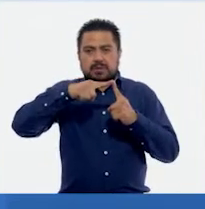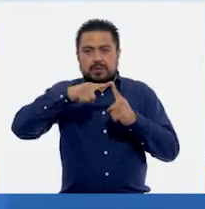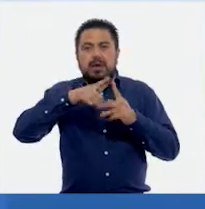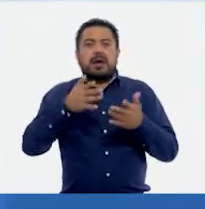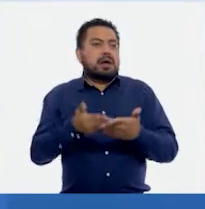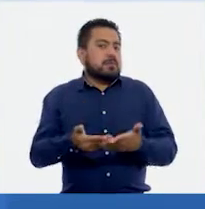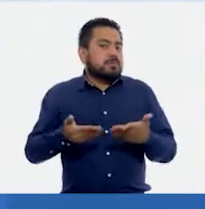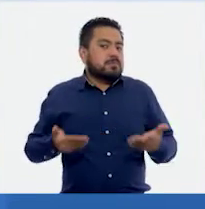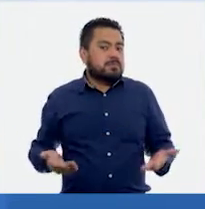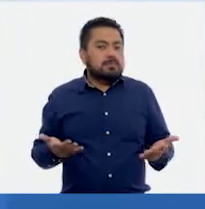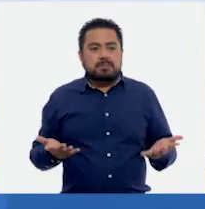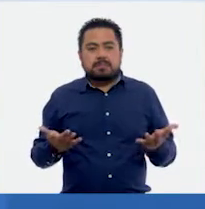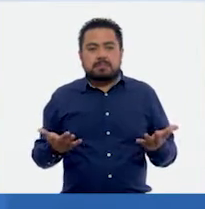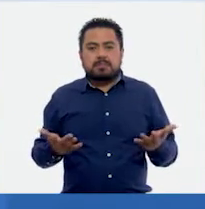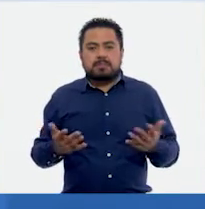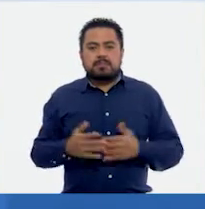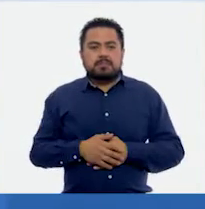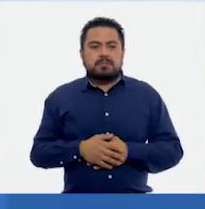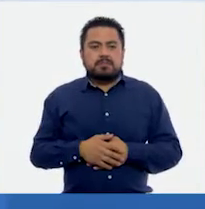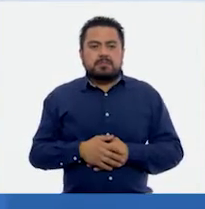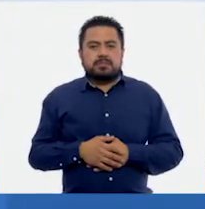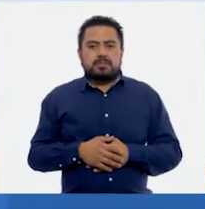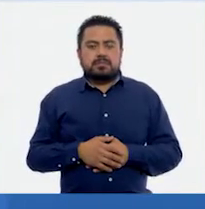Entonces, ah, no, es acá.